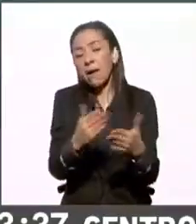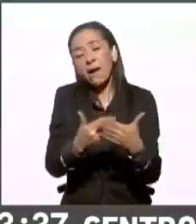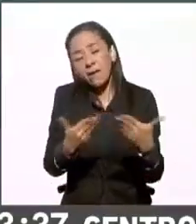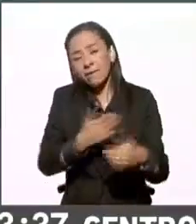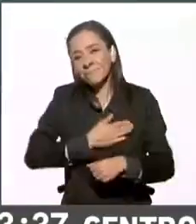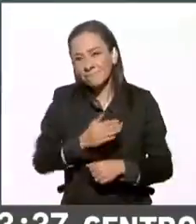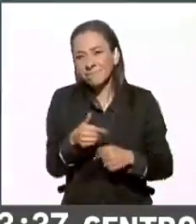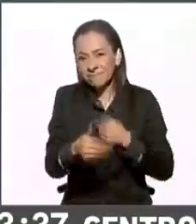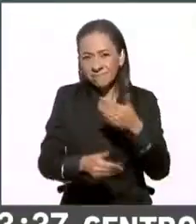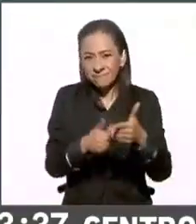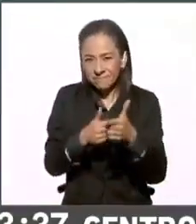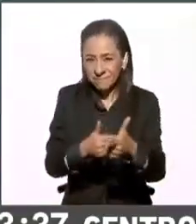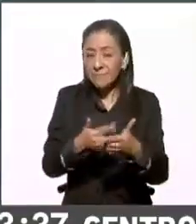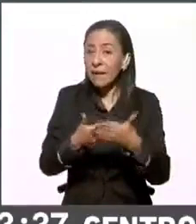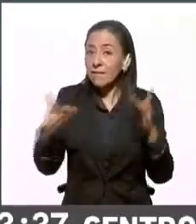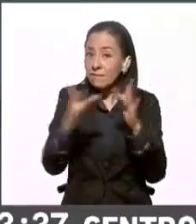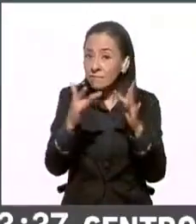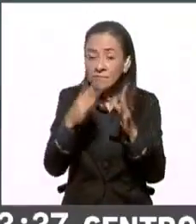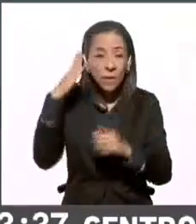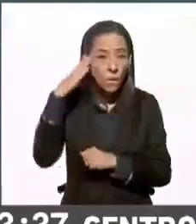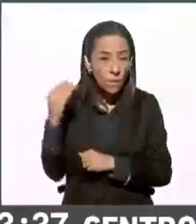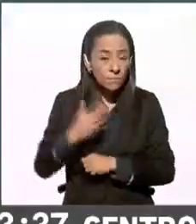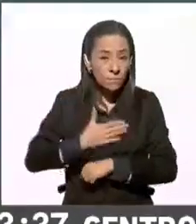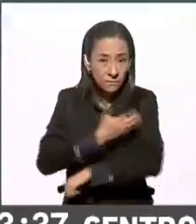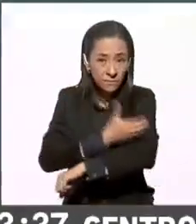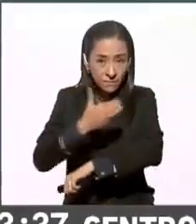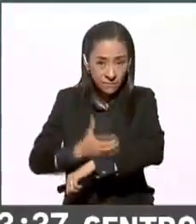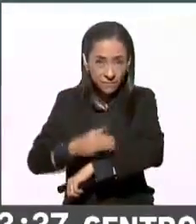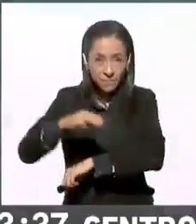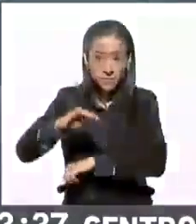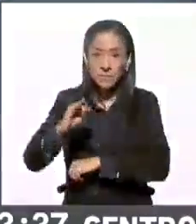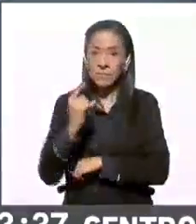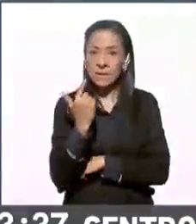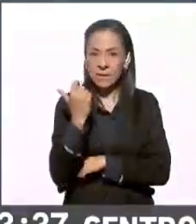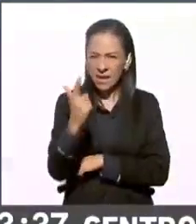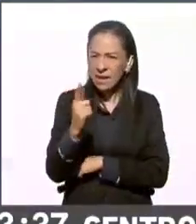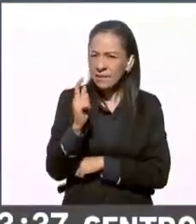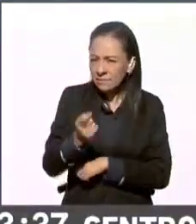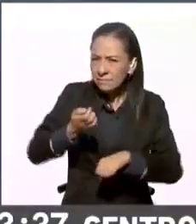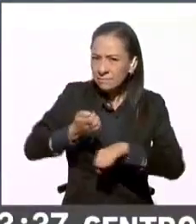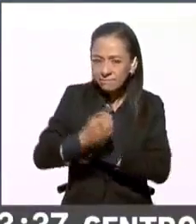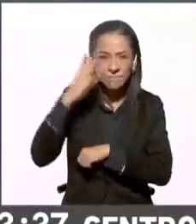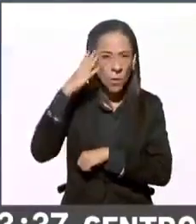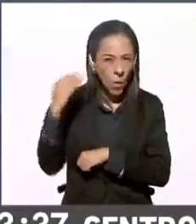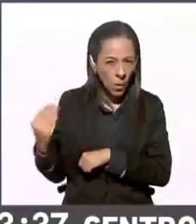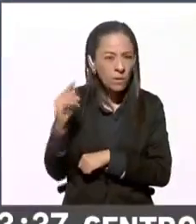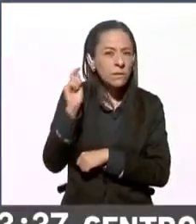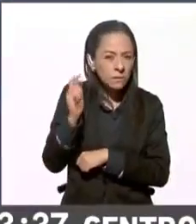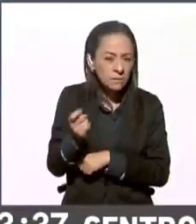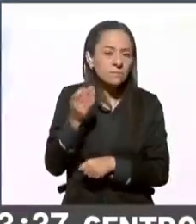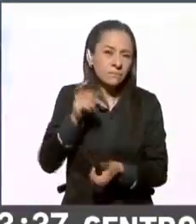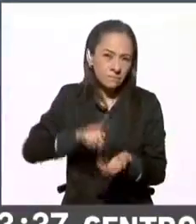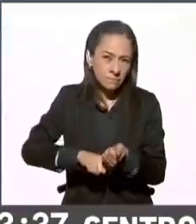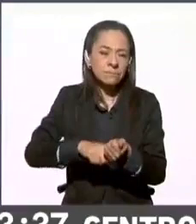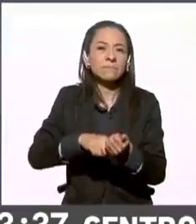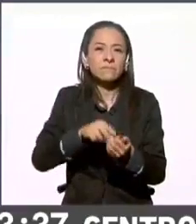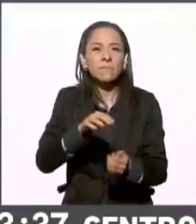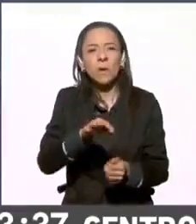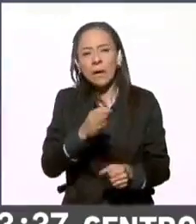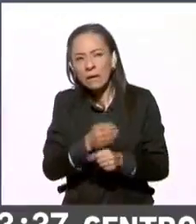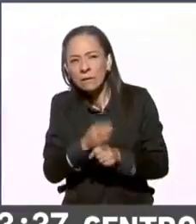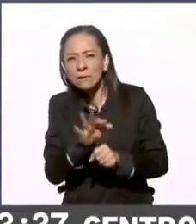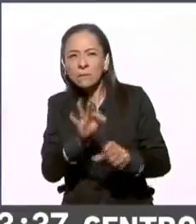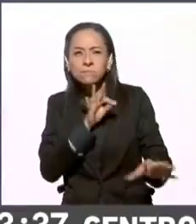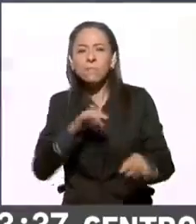ahora nos vamos a enlazar hasta Colima con mi compañero Miguel de la Cruz. Colima es uno de los estados en donde se elige gobernador. Y